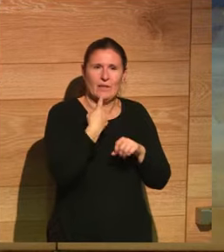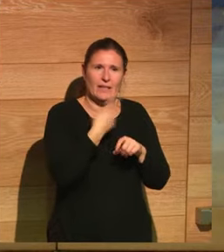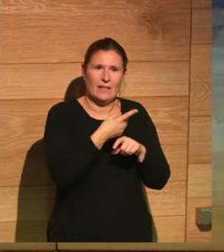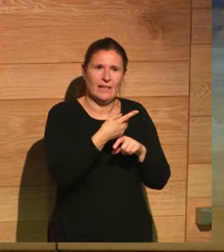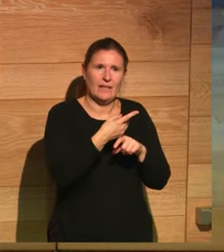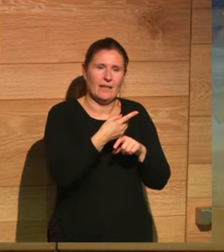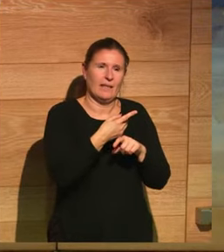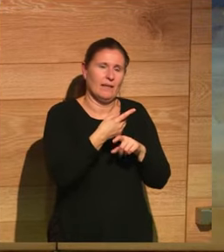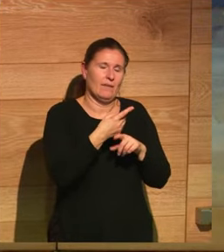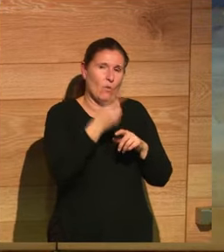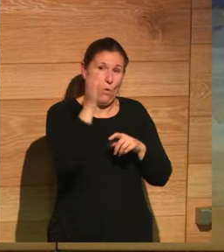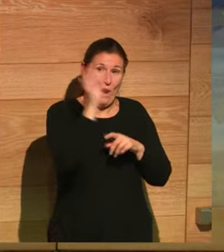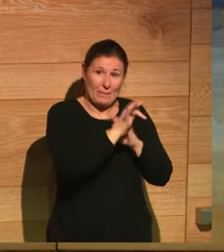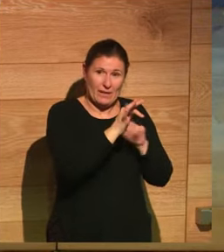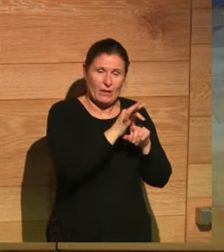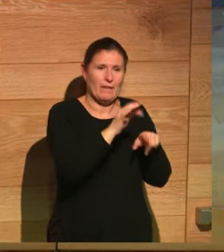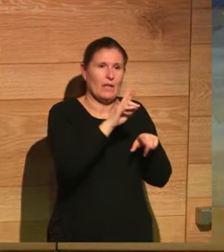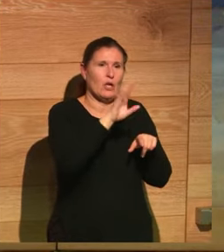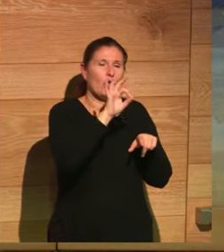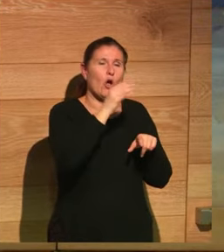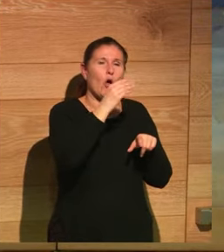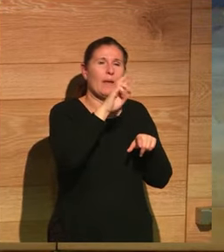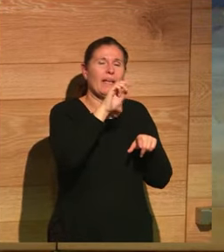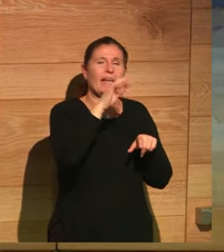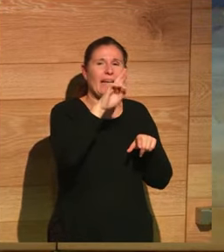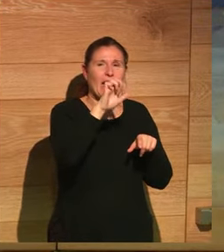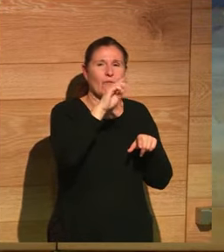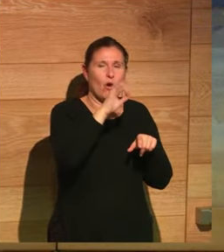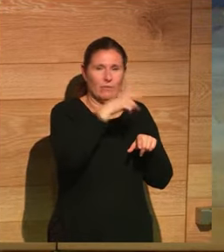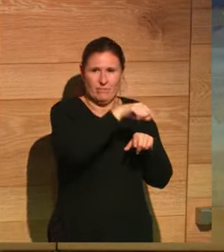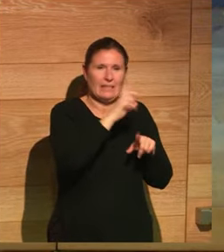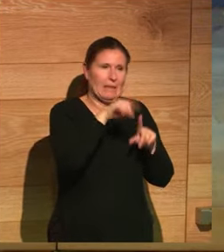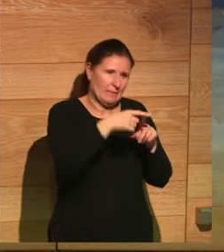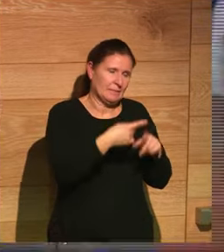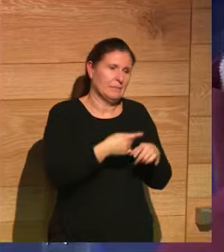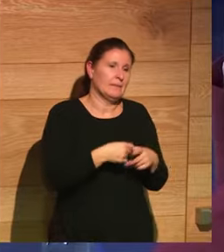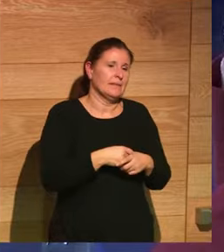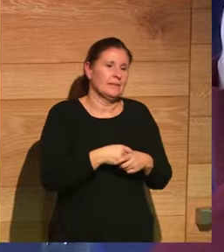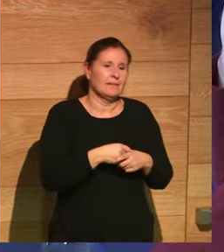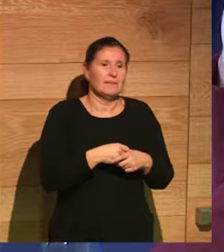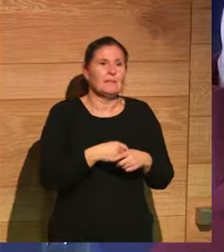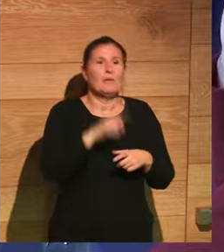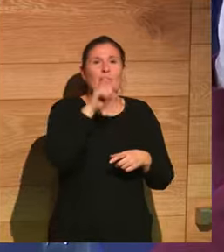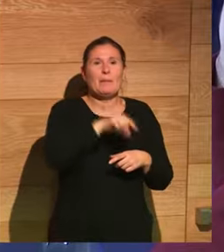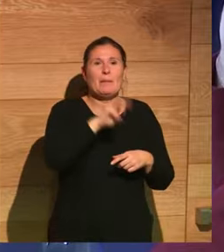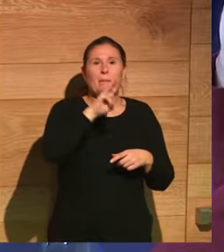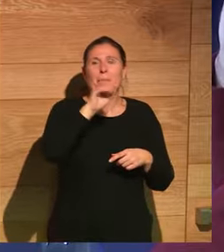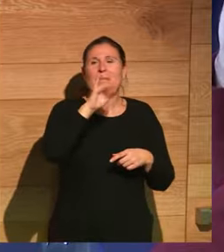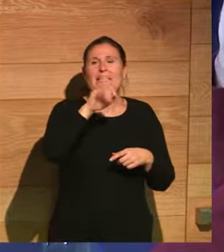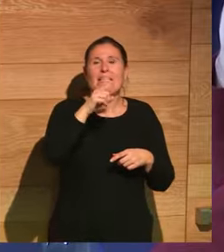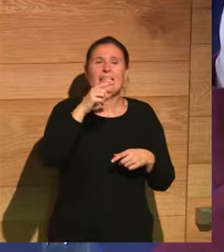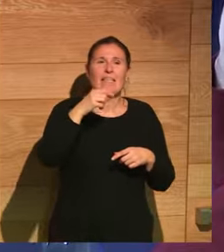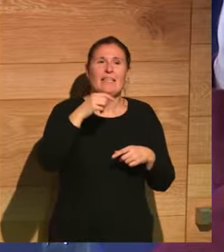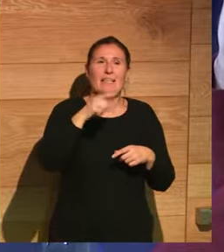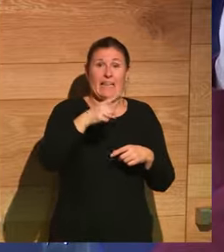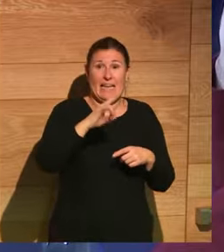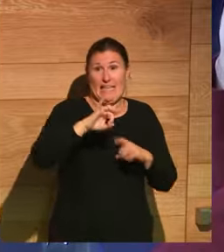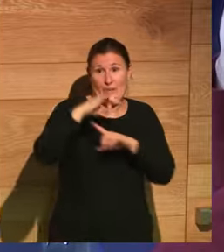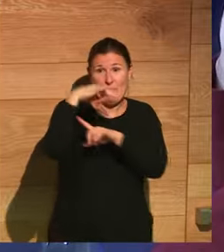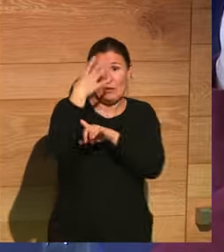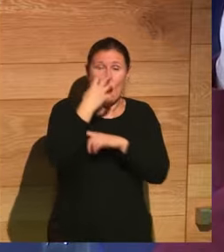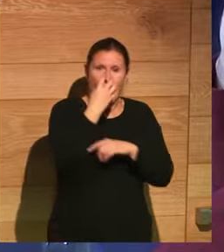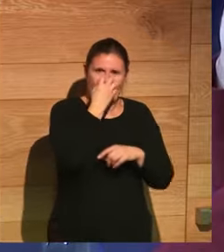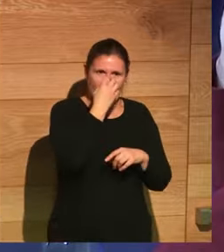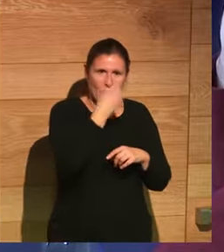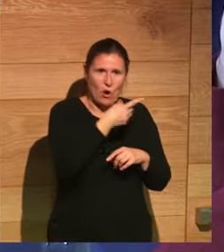Robert Redford? Se lo inventó Víctor Lustig, hizo un decálogo del mentiroso, pero aparece, por ejemplo, también Pity Barnum, el inventor del circo, que